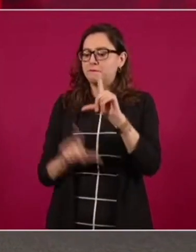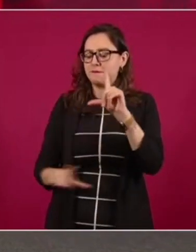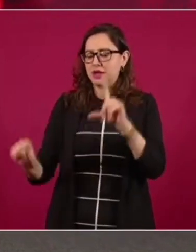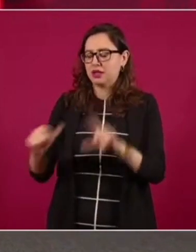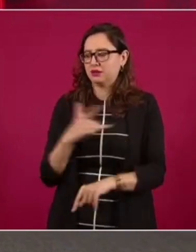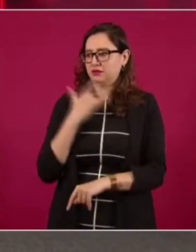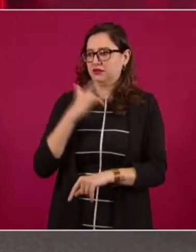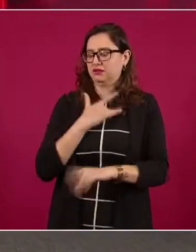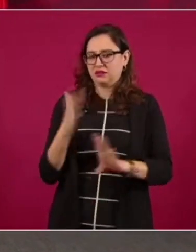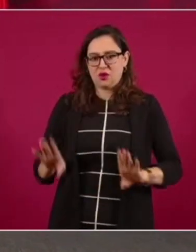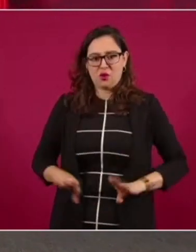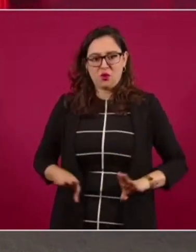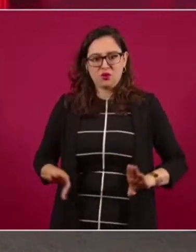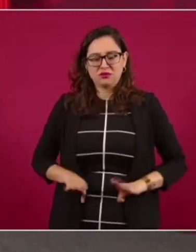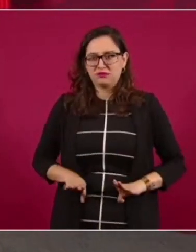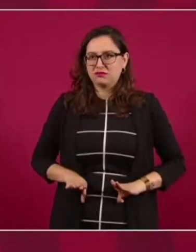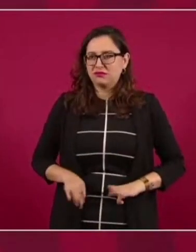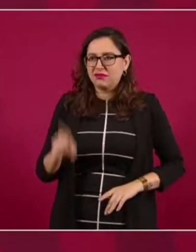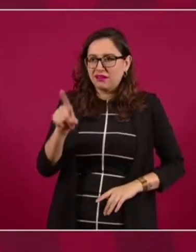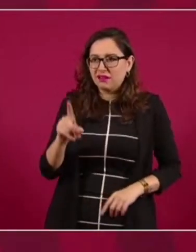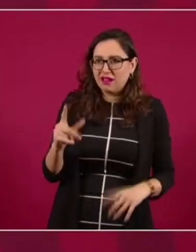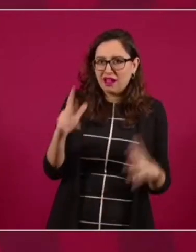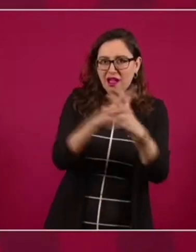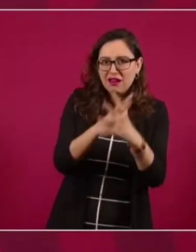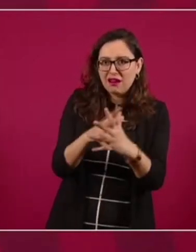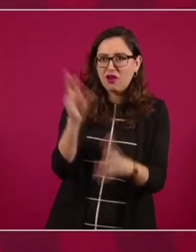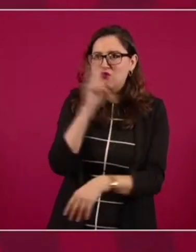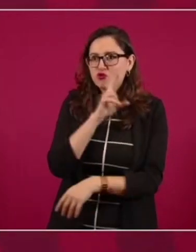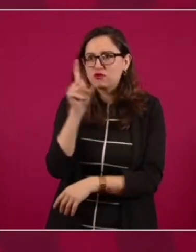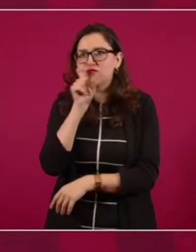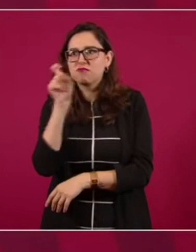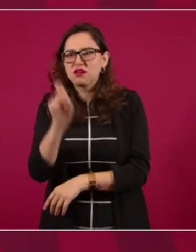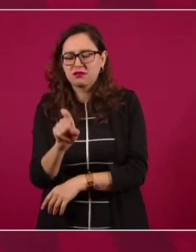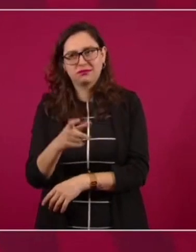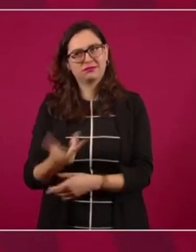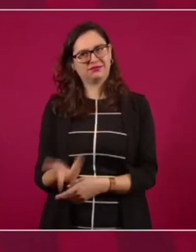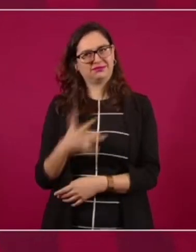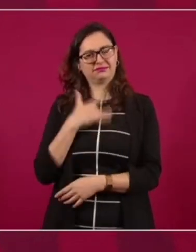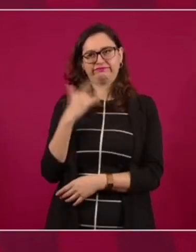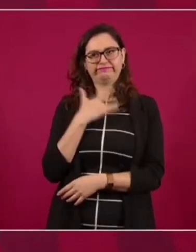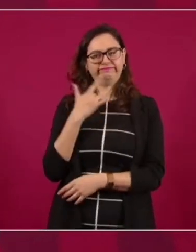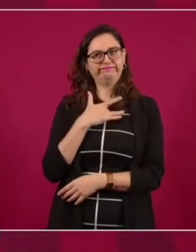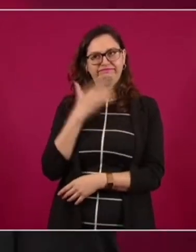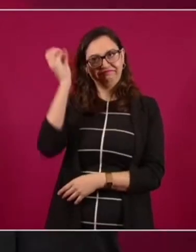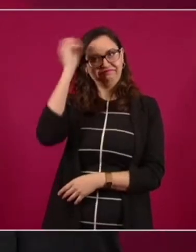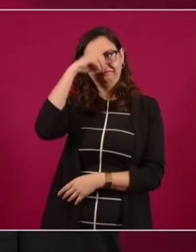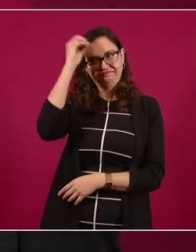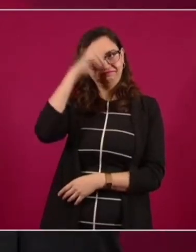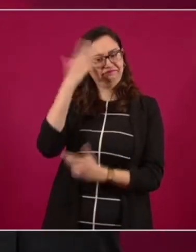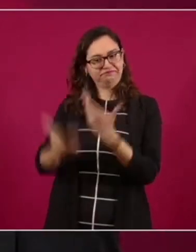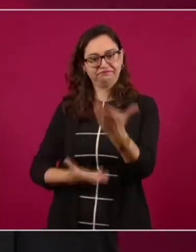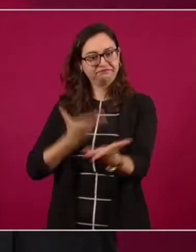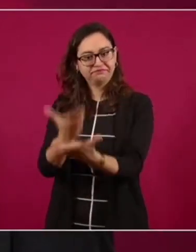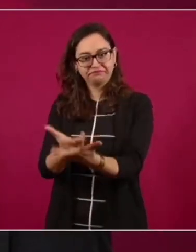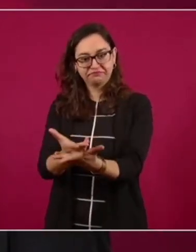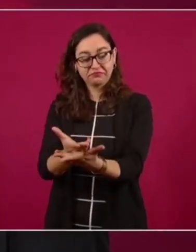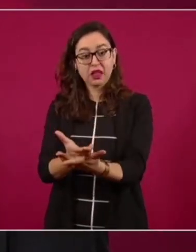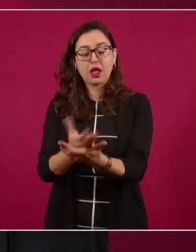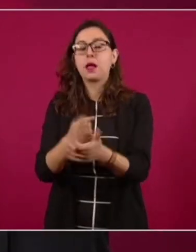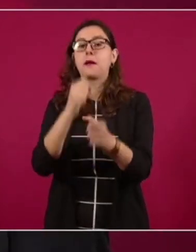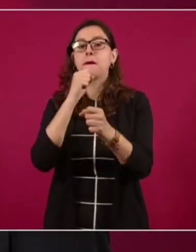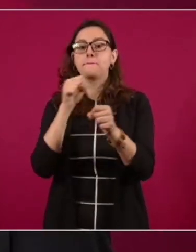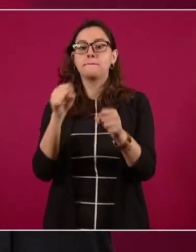sobre la guerra de Rusia y Ucrania y voy a presentar una propuesta